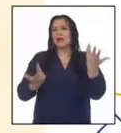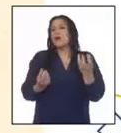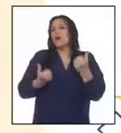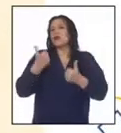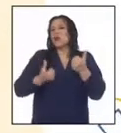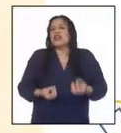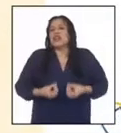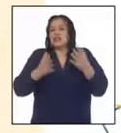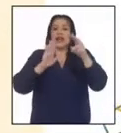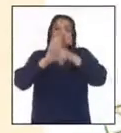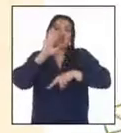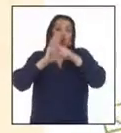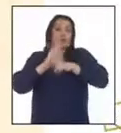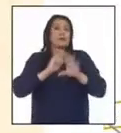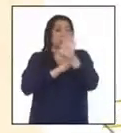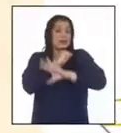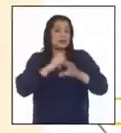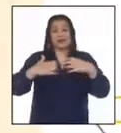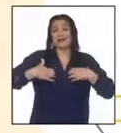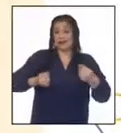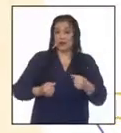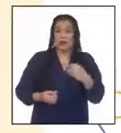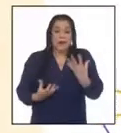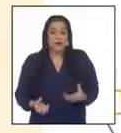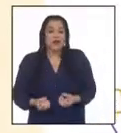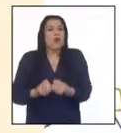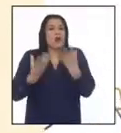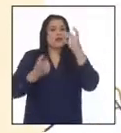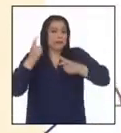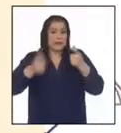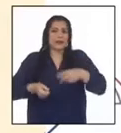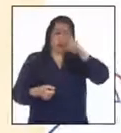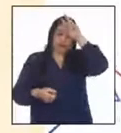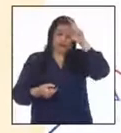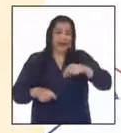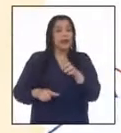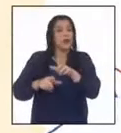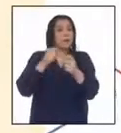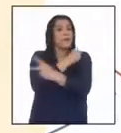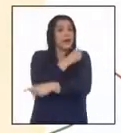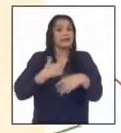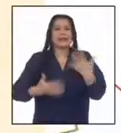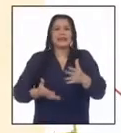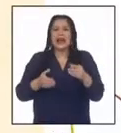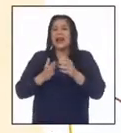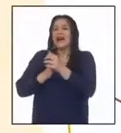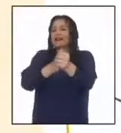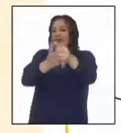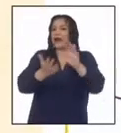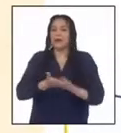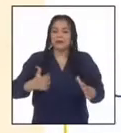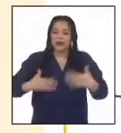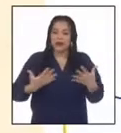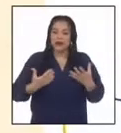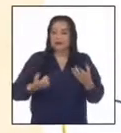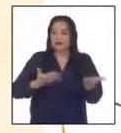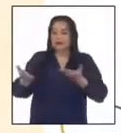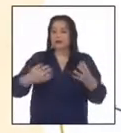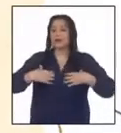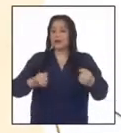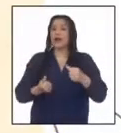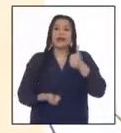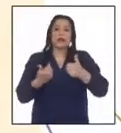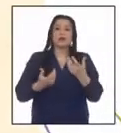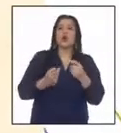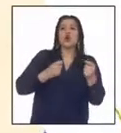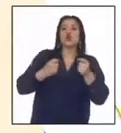protectoras de la salud pública, ya que la demografía debe ser la guía de toda obra de salubridad y el único juez para apreciar sus resultados.